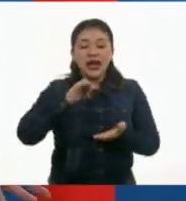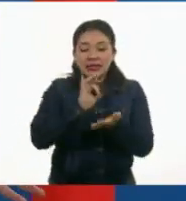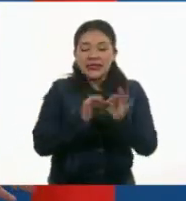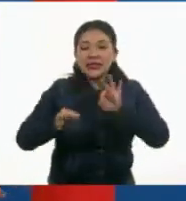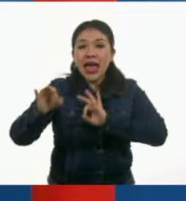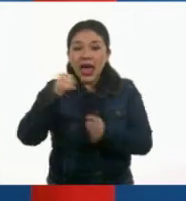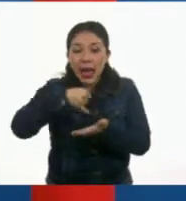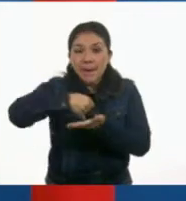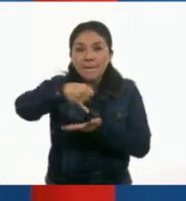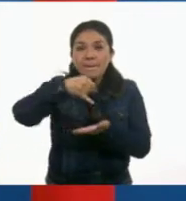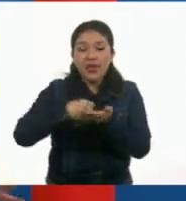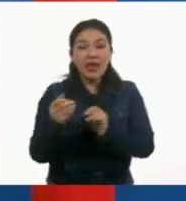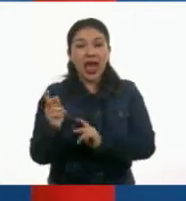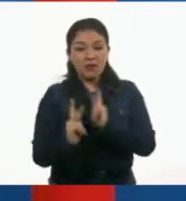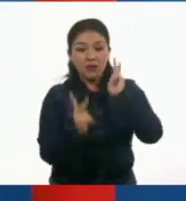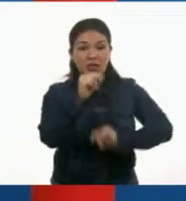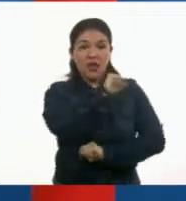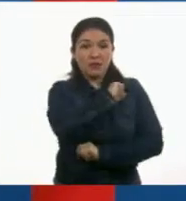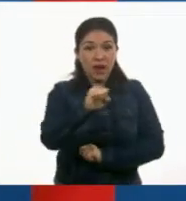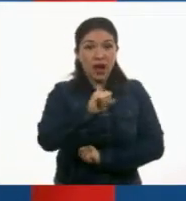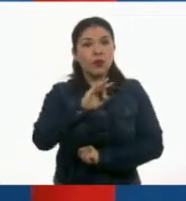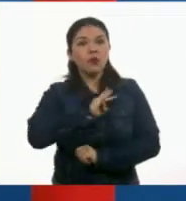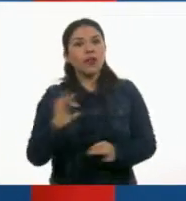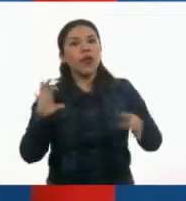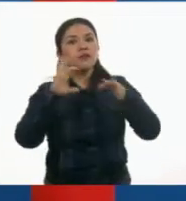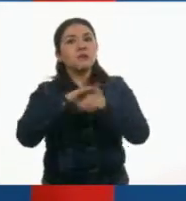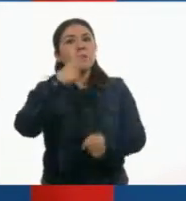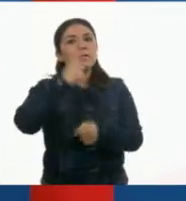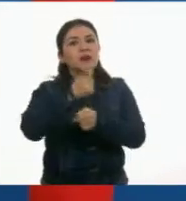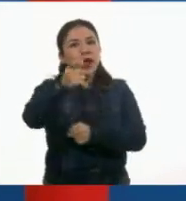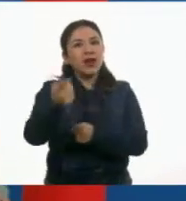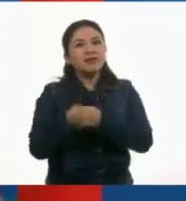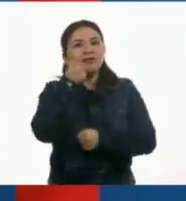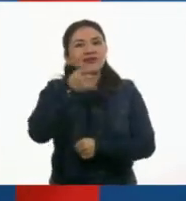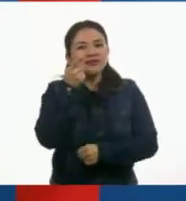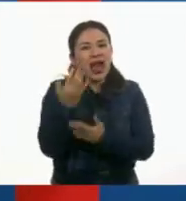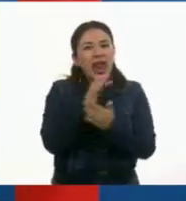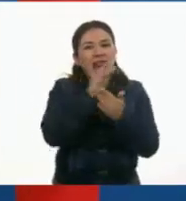hierbas malas, puede quedar con la primera frase que usted leyó.